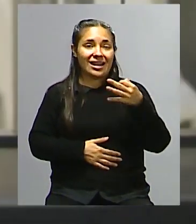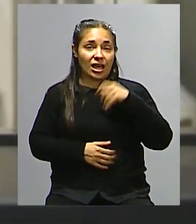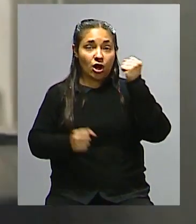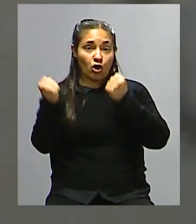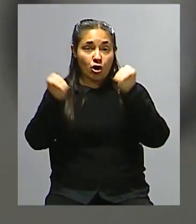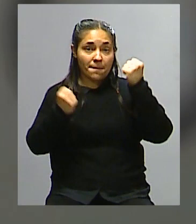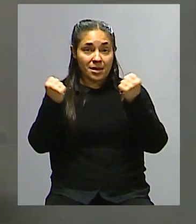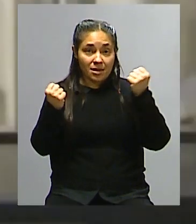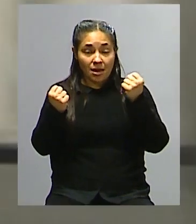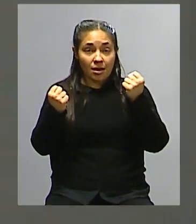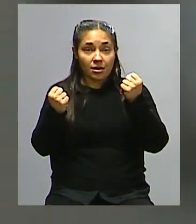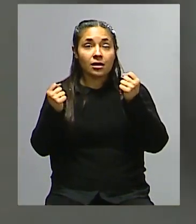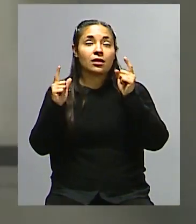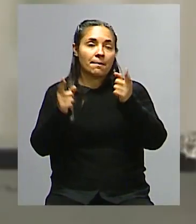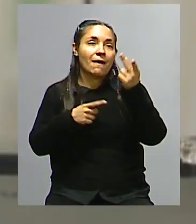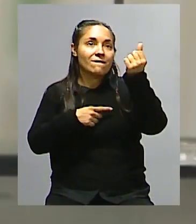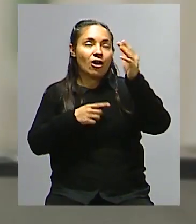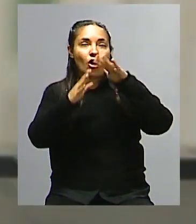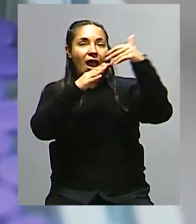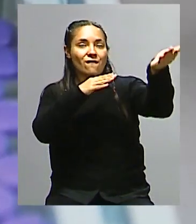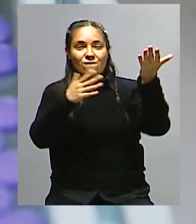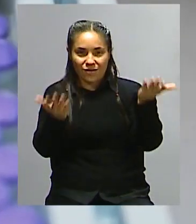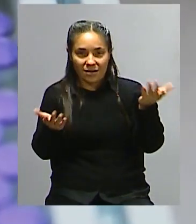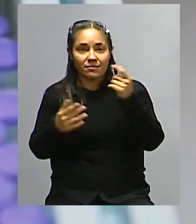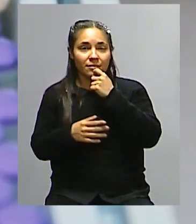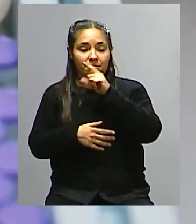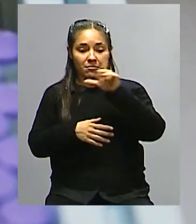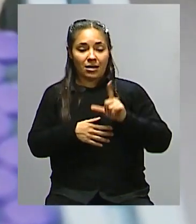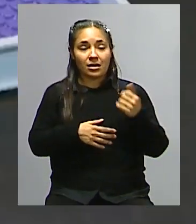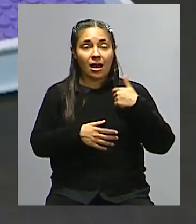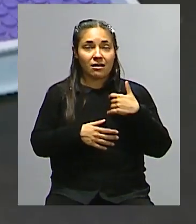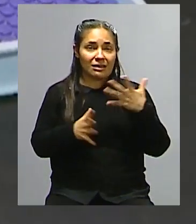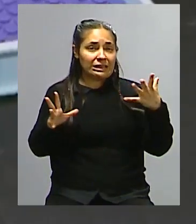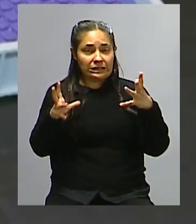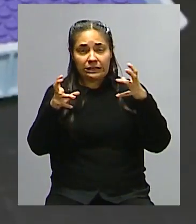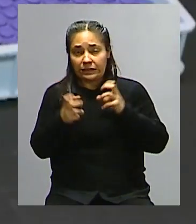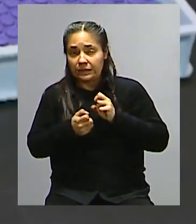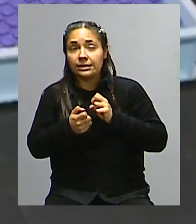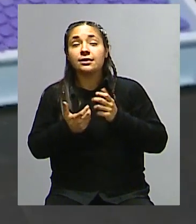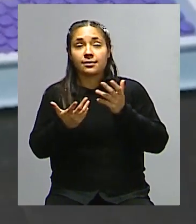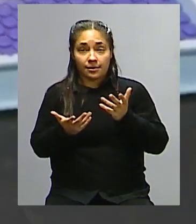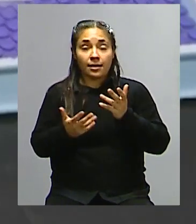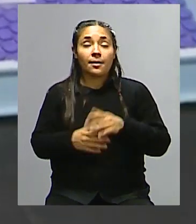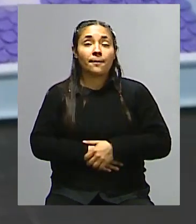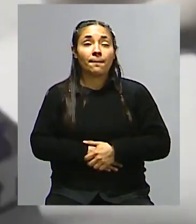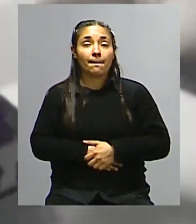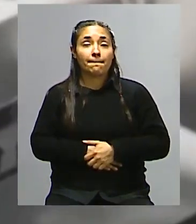el tema de estos valores. En un país en crisis como el que estamos atravesando, con una